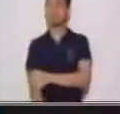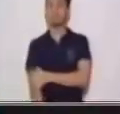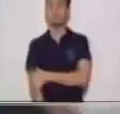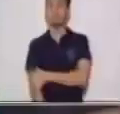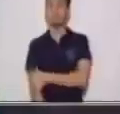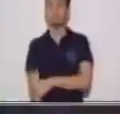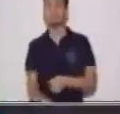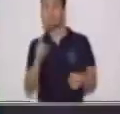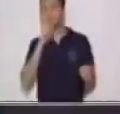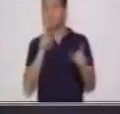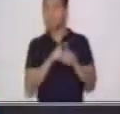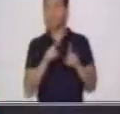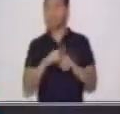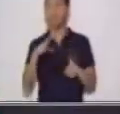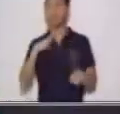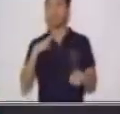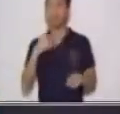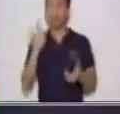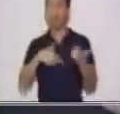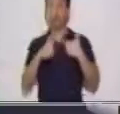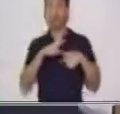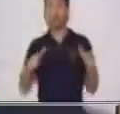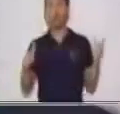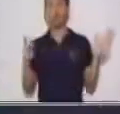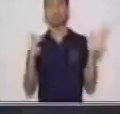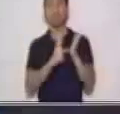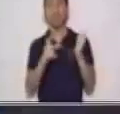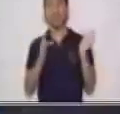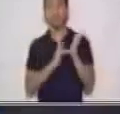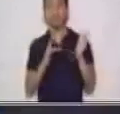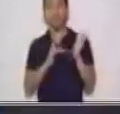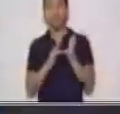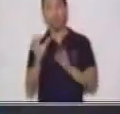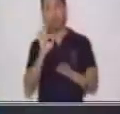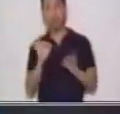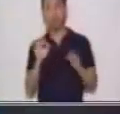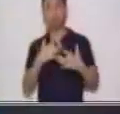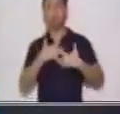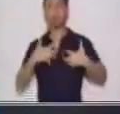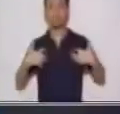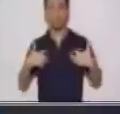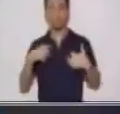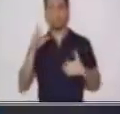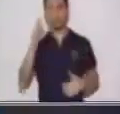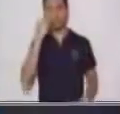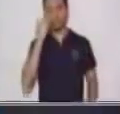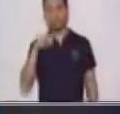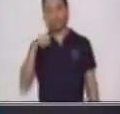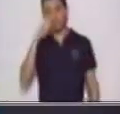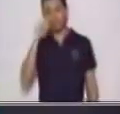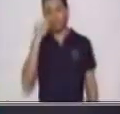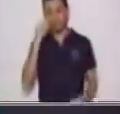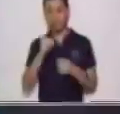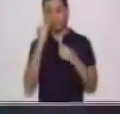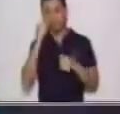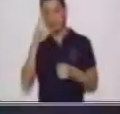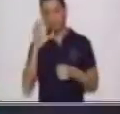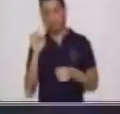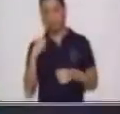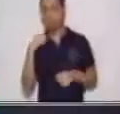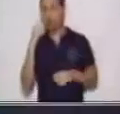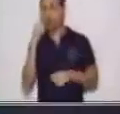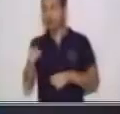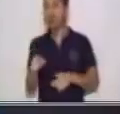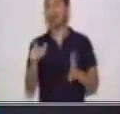lenguaje técnico o científico. En este caso, dijimos que lo vamos a ver en libros,